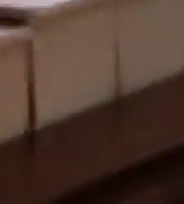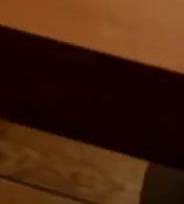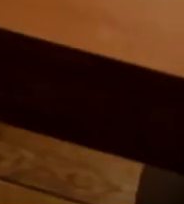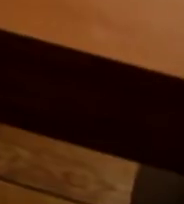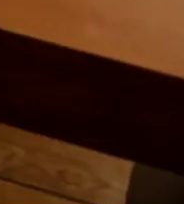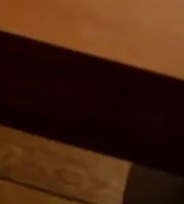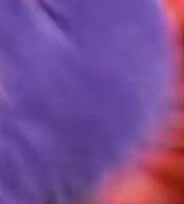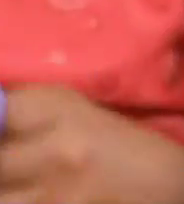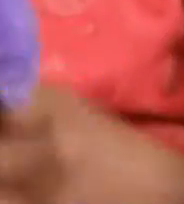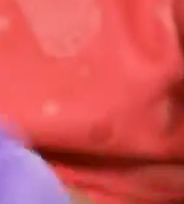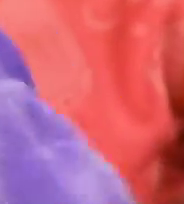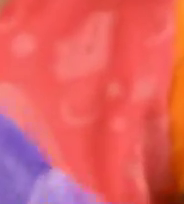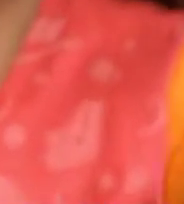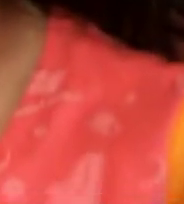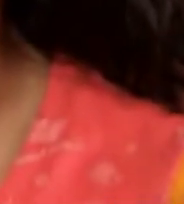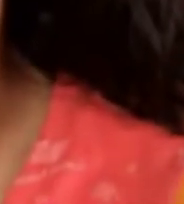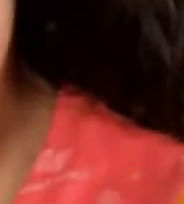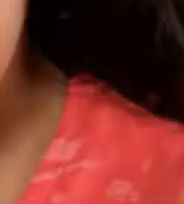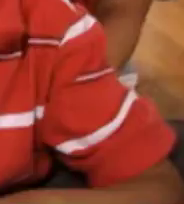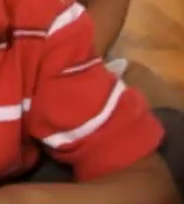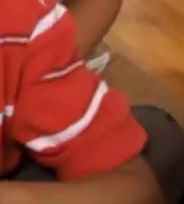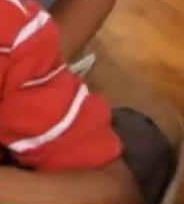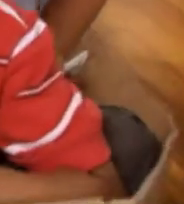¡Apí suena